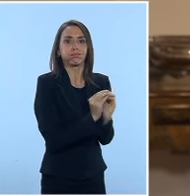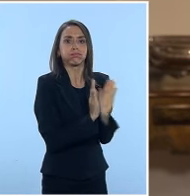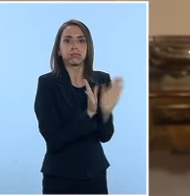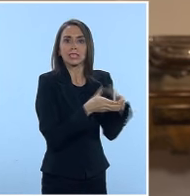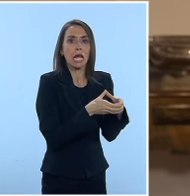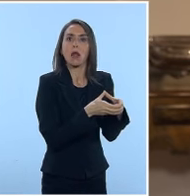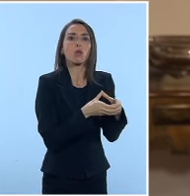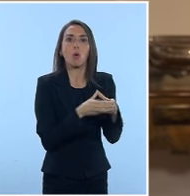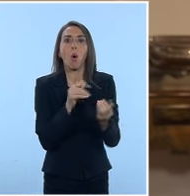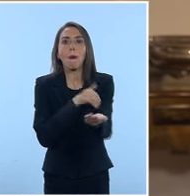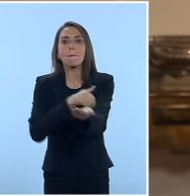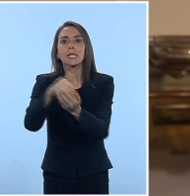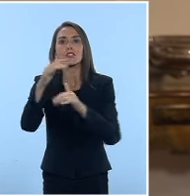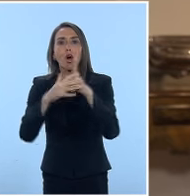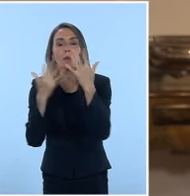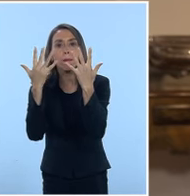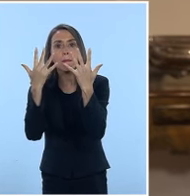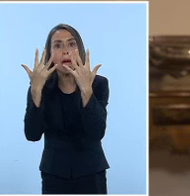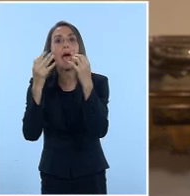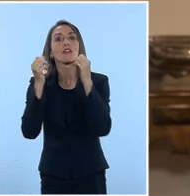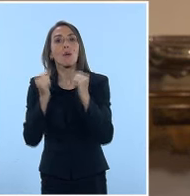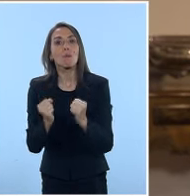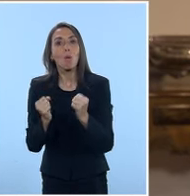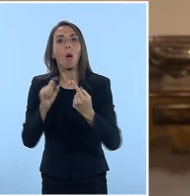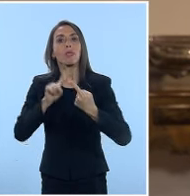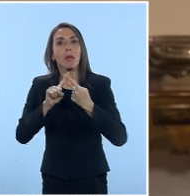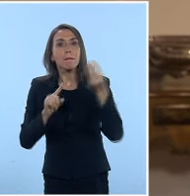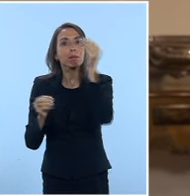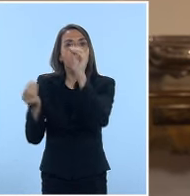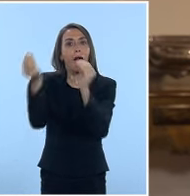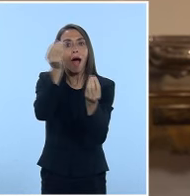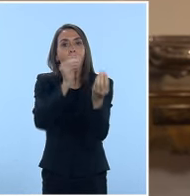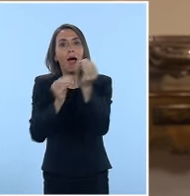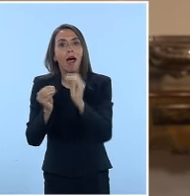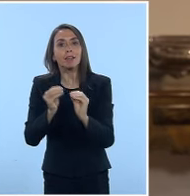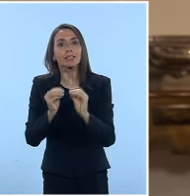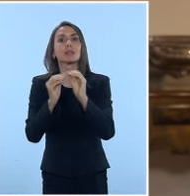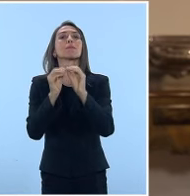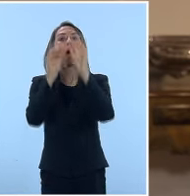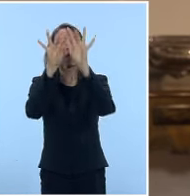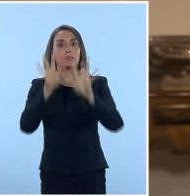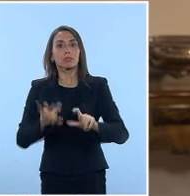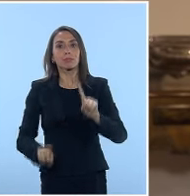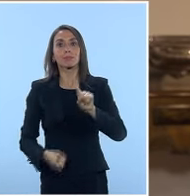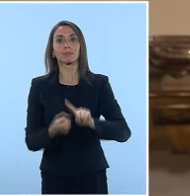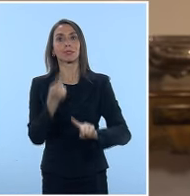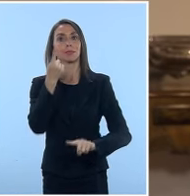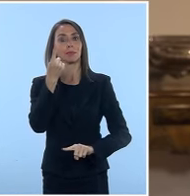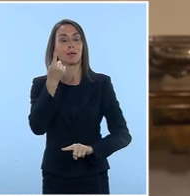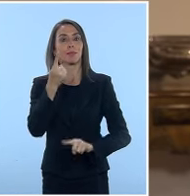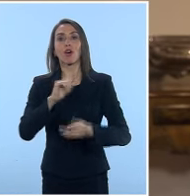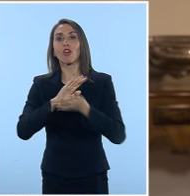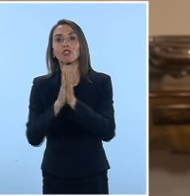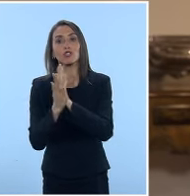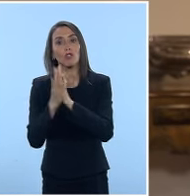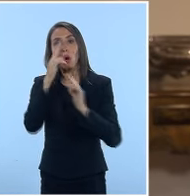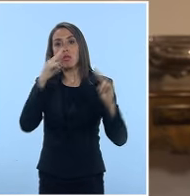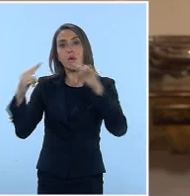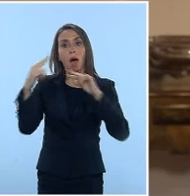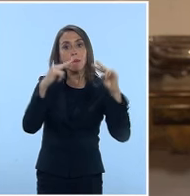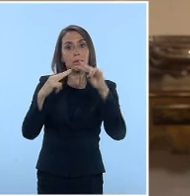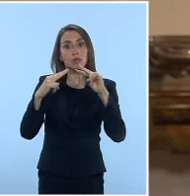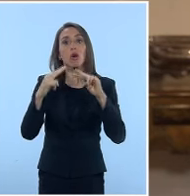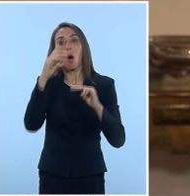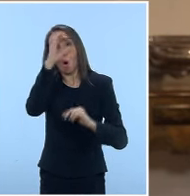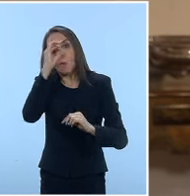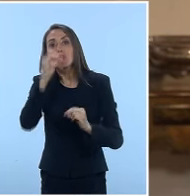serán millones de manos las que tendrán la posibilidad de participar en esta elaboración inédita. Todas las miradas tienen cabida.